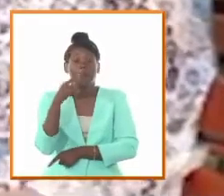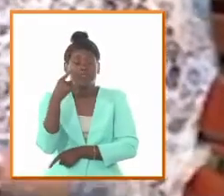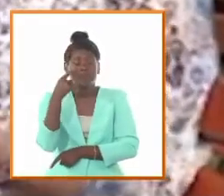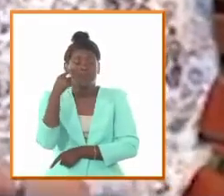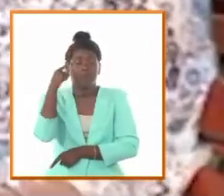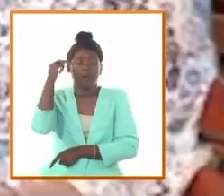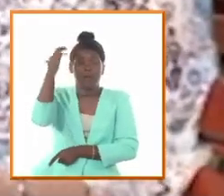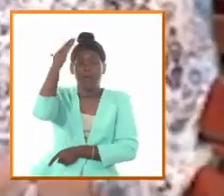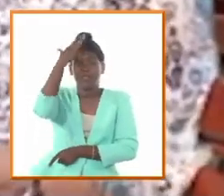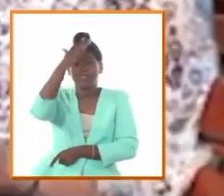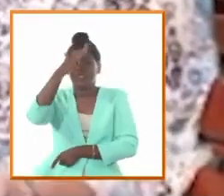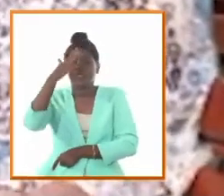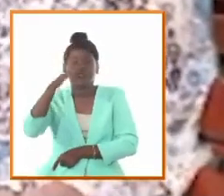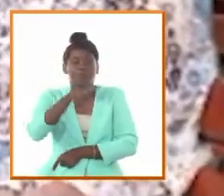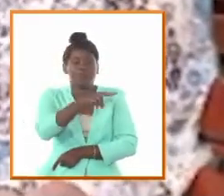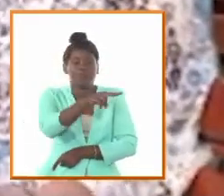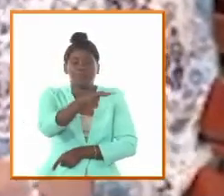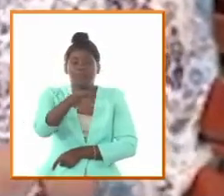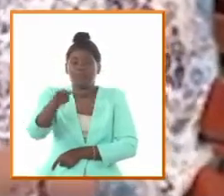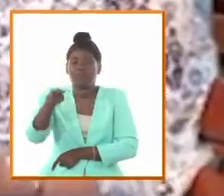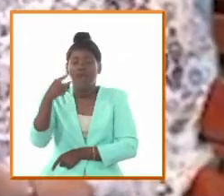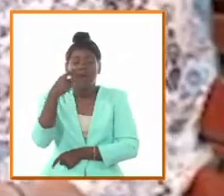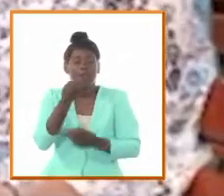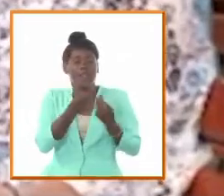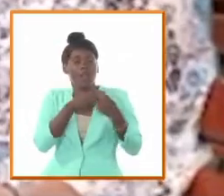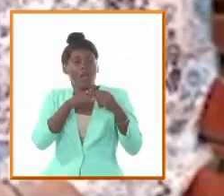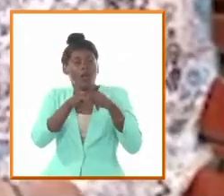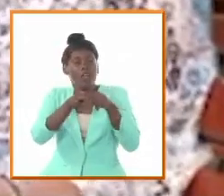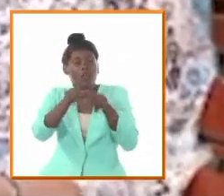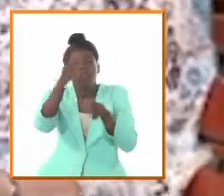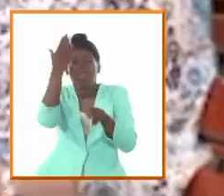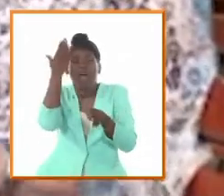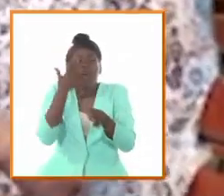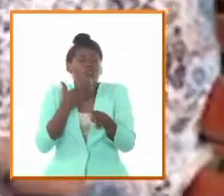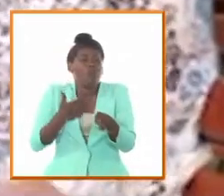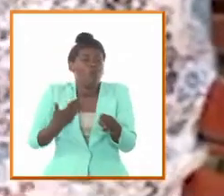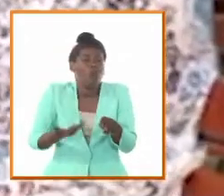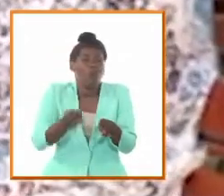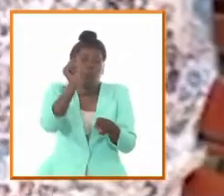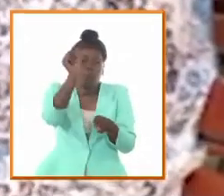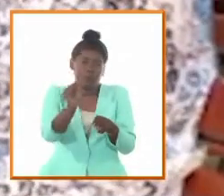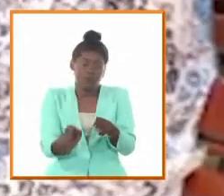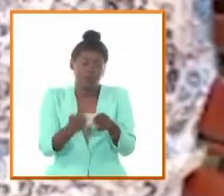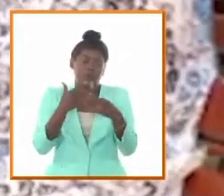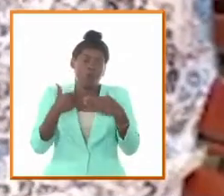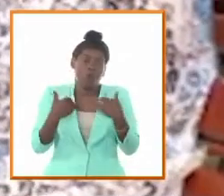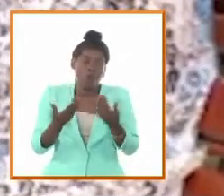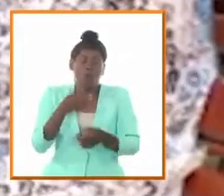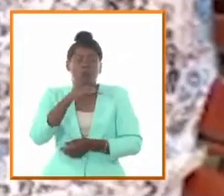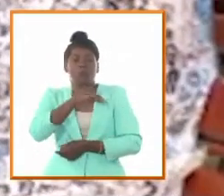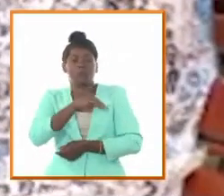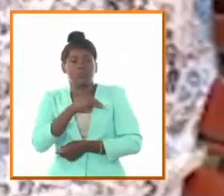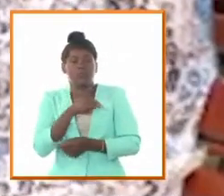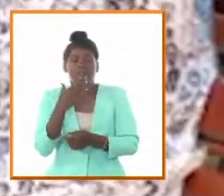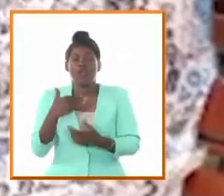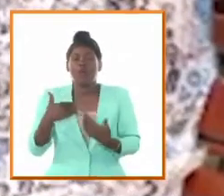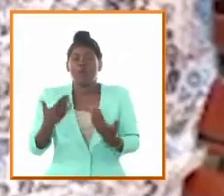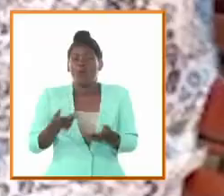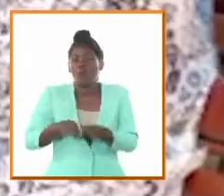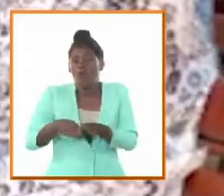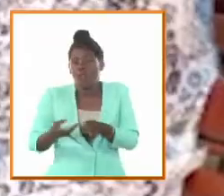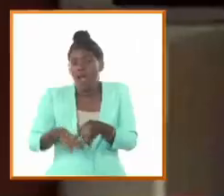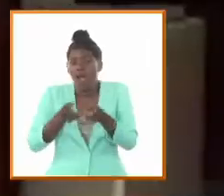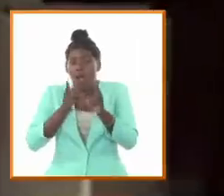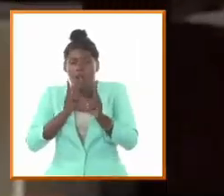porque eso es importante imaginarnos a nuestros héroes como debieron haber sido como personas como se debieron haber comportado como su pareja